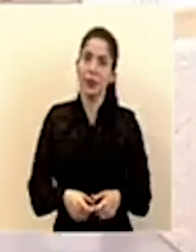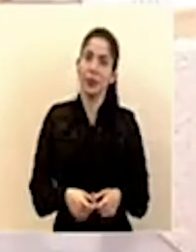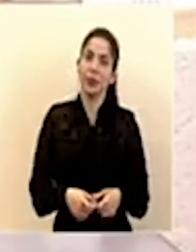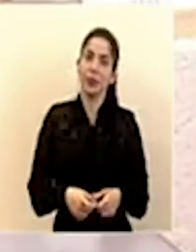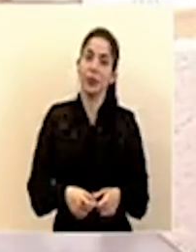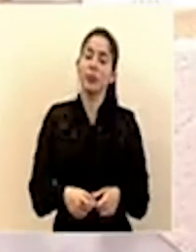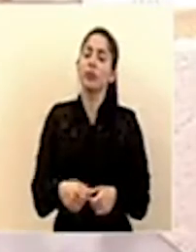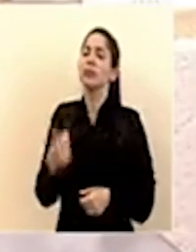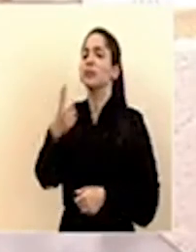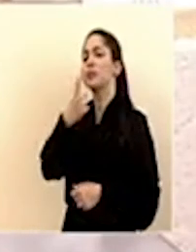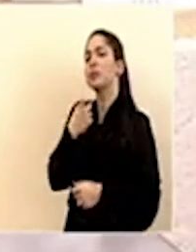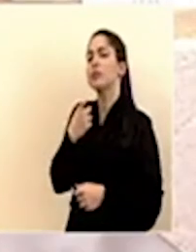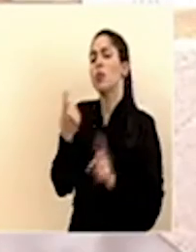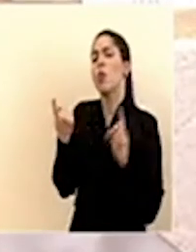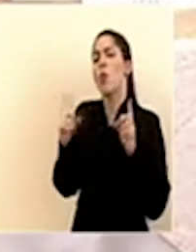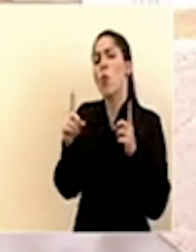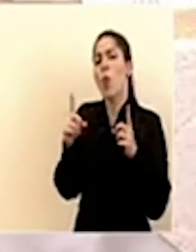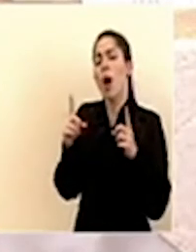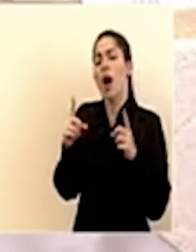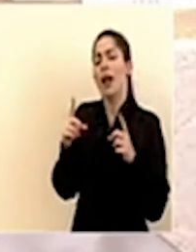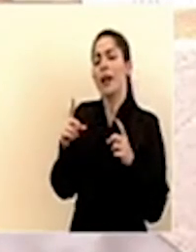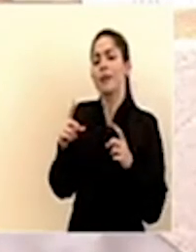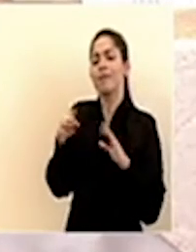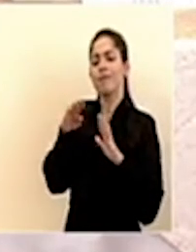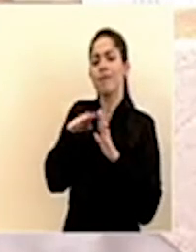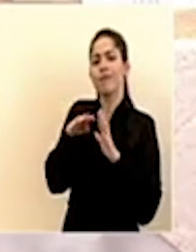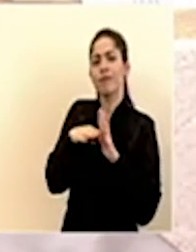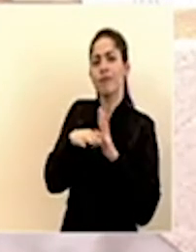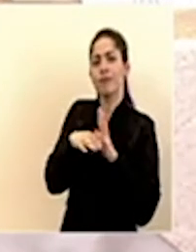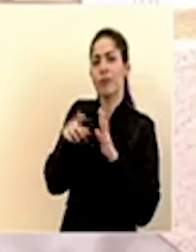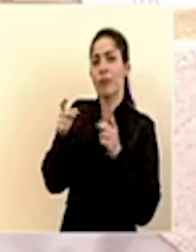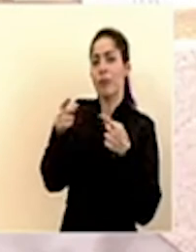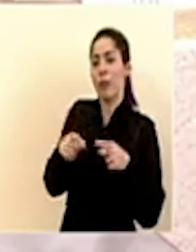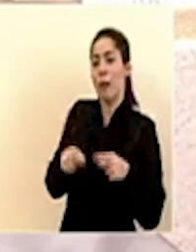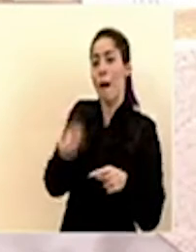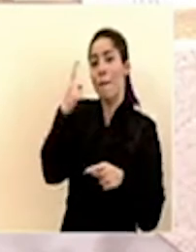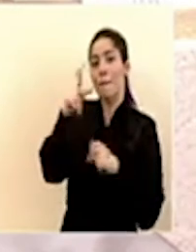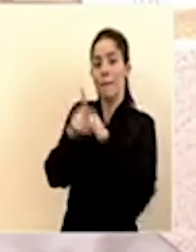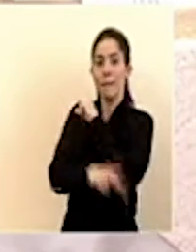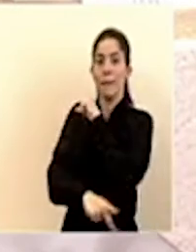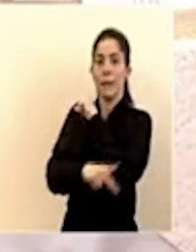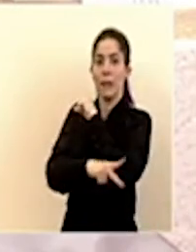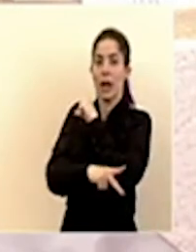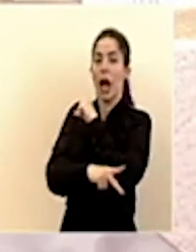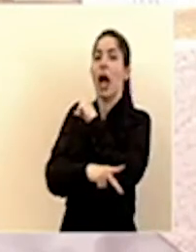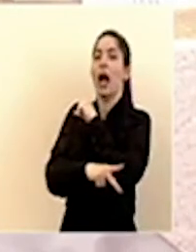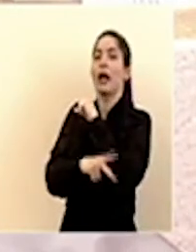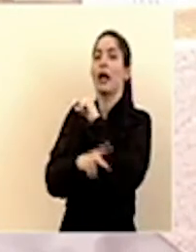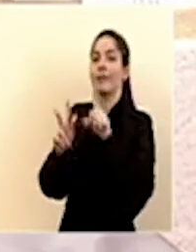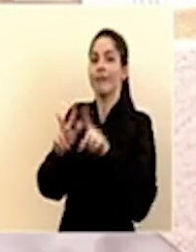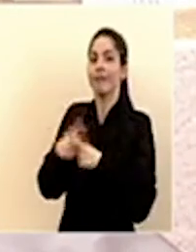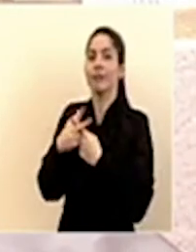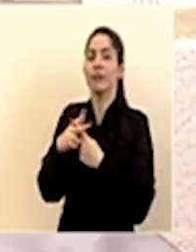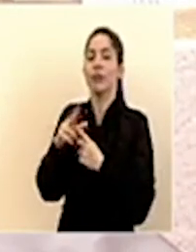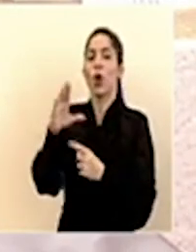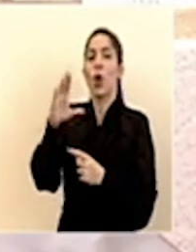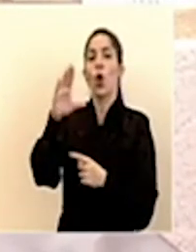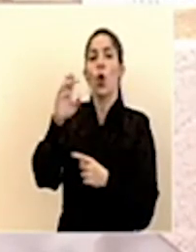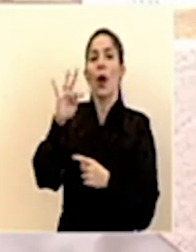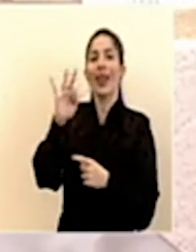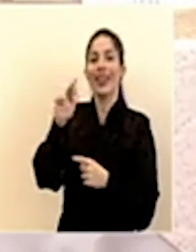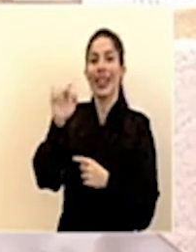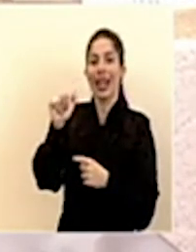nos consultan cuáles factores tienen que incidir para que el país entre en la cuarentena una cuarentena